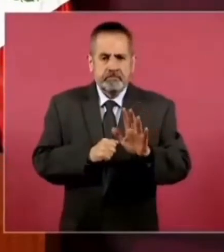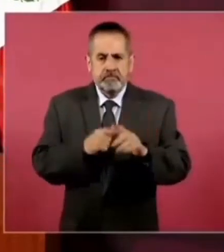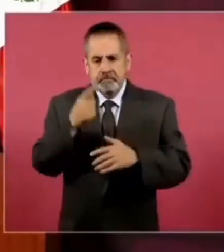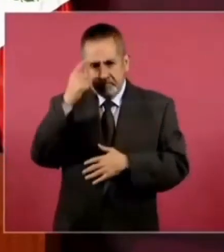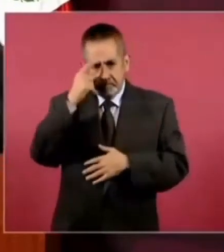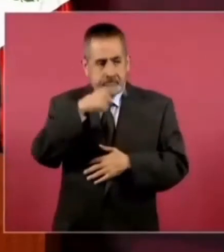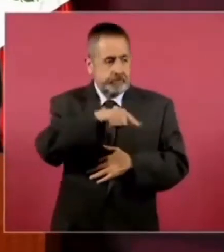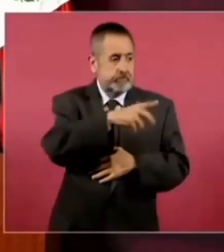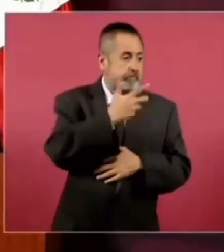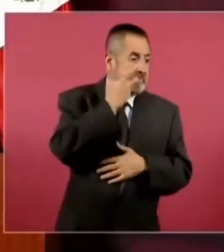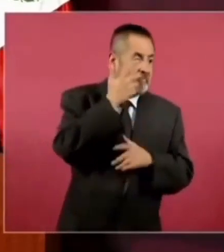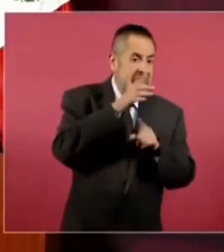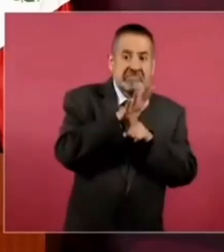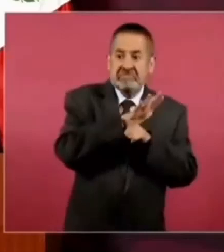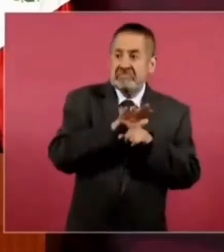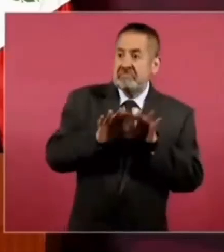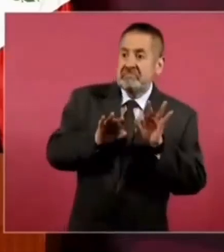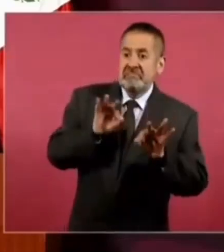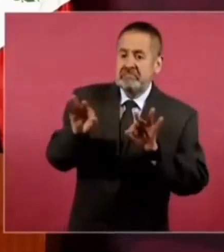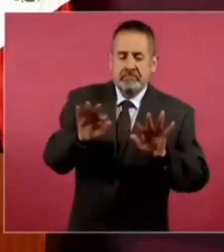la manipulación.